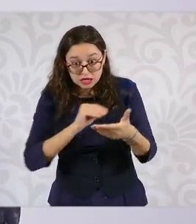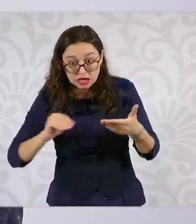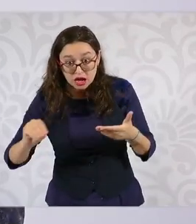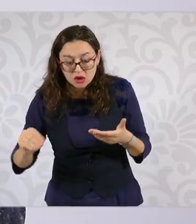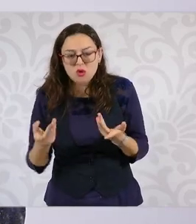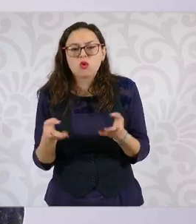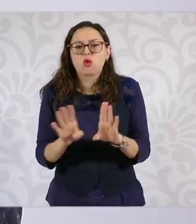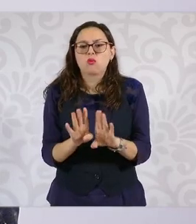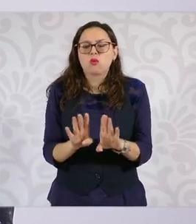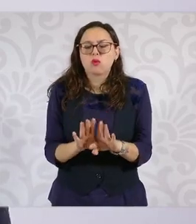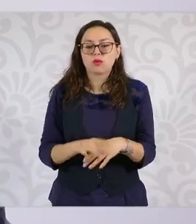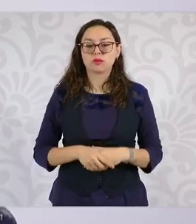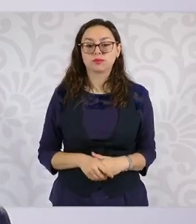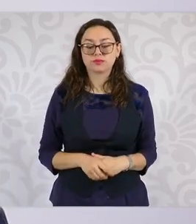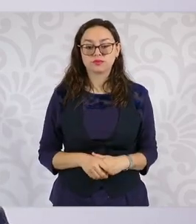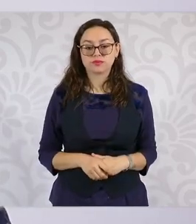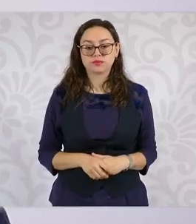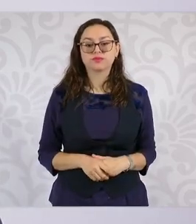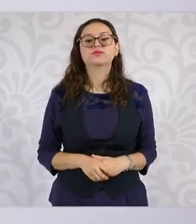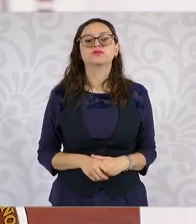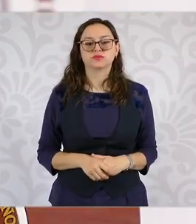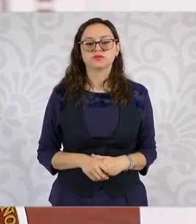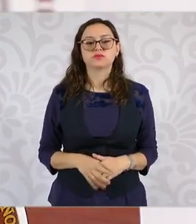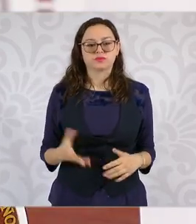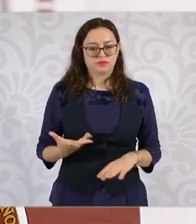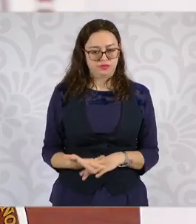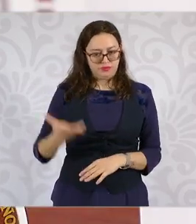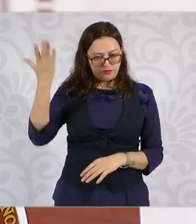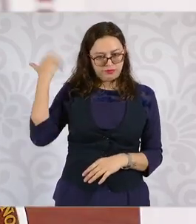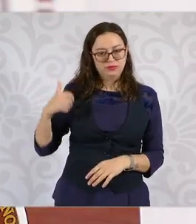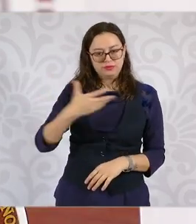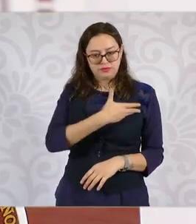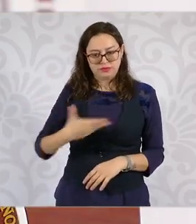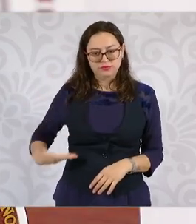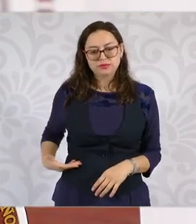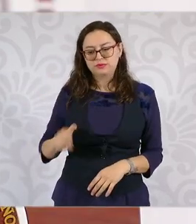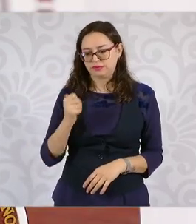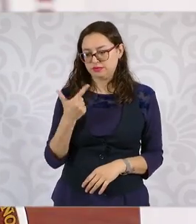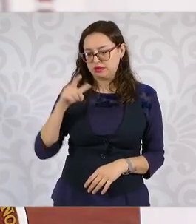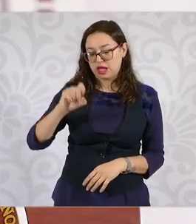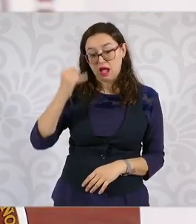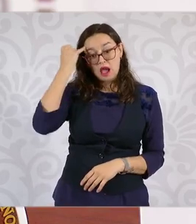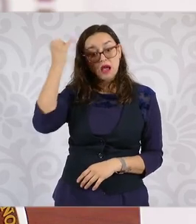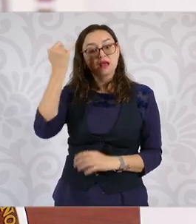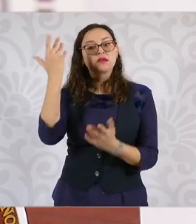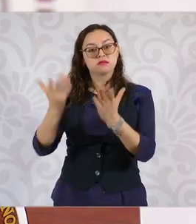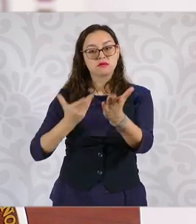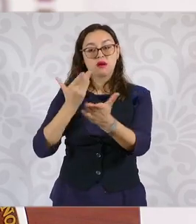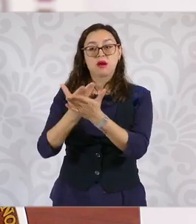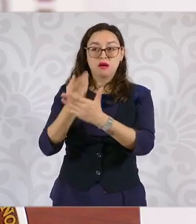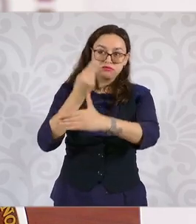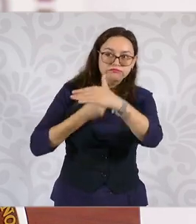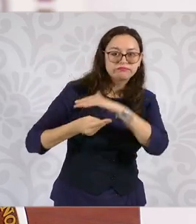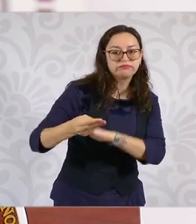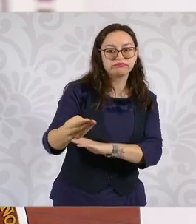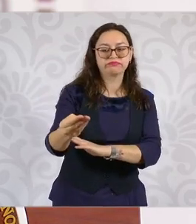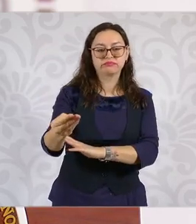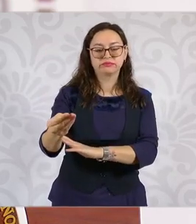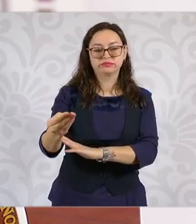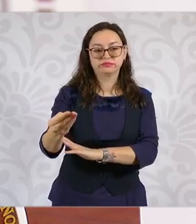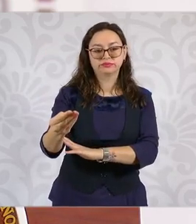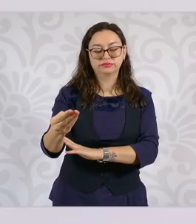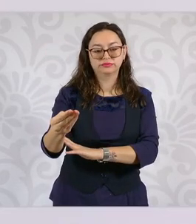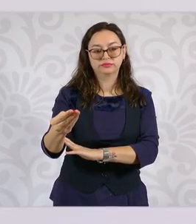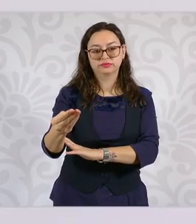el presidente López Obrador envió una iniciativa para cambiar